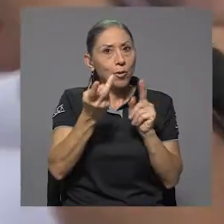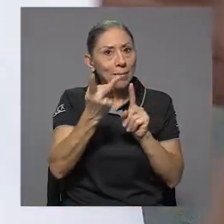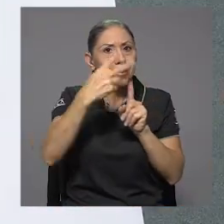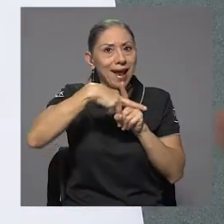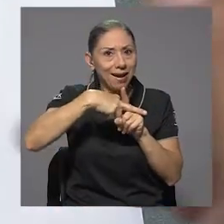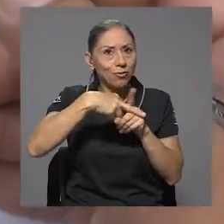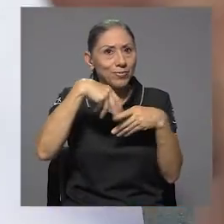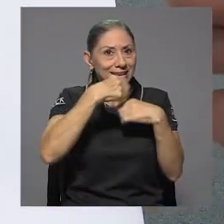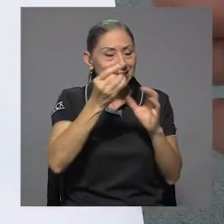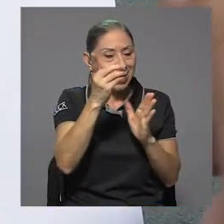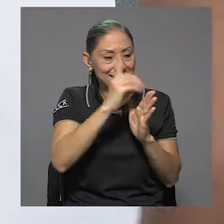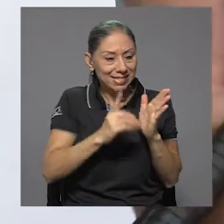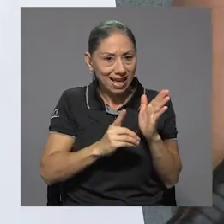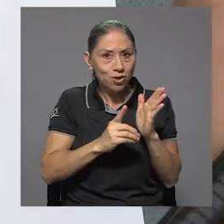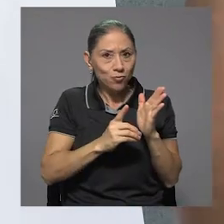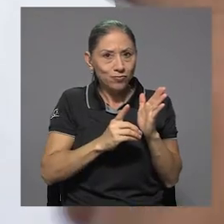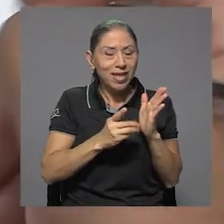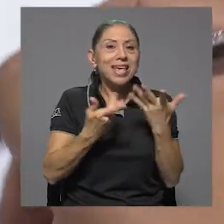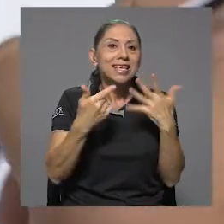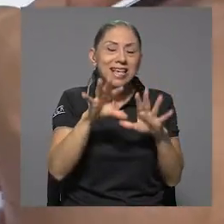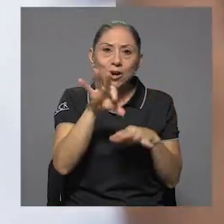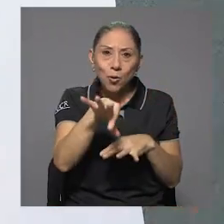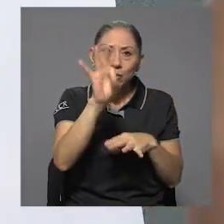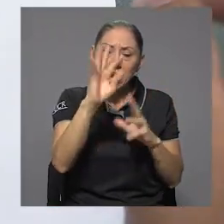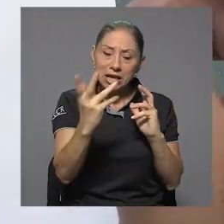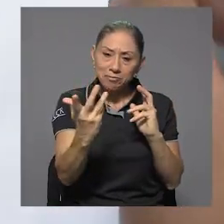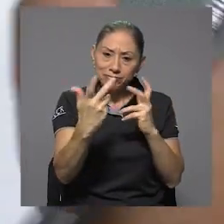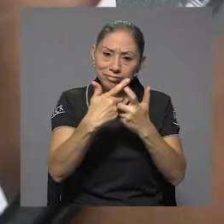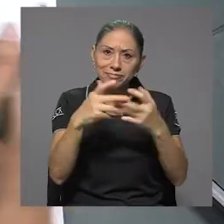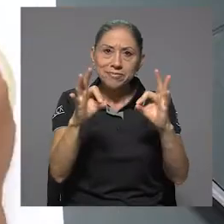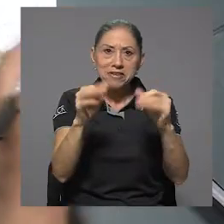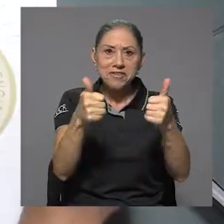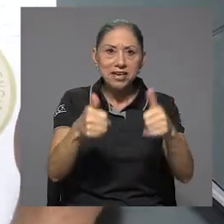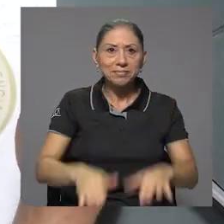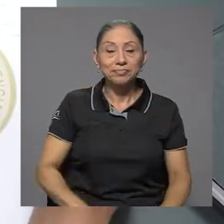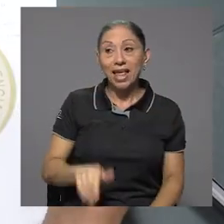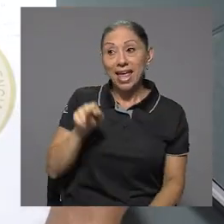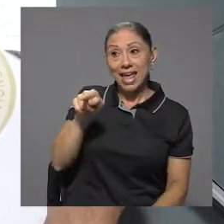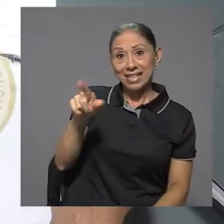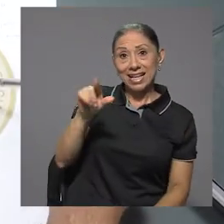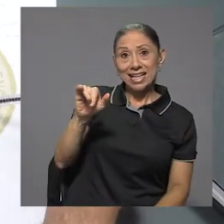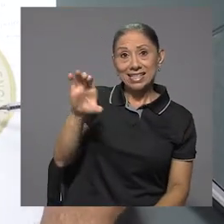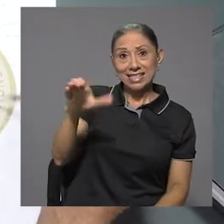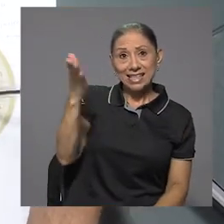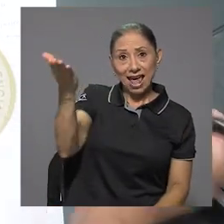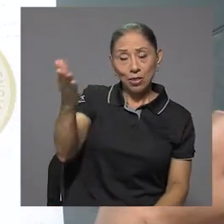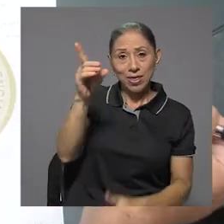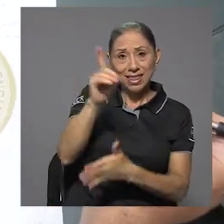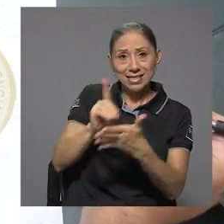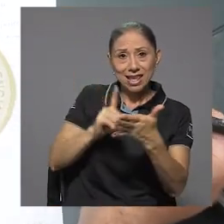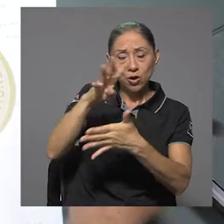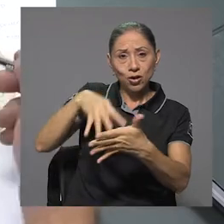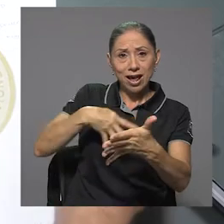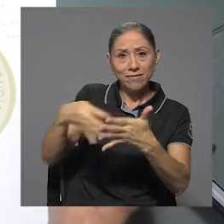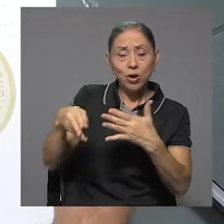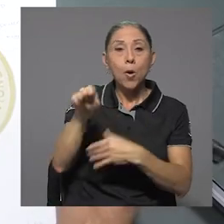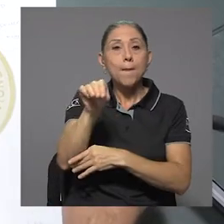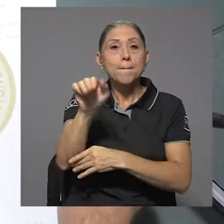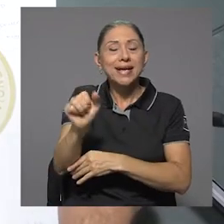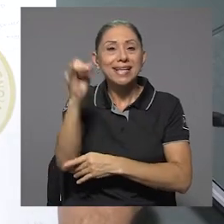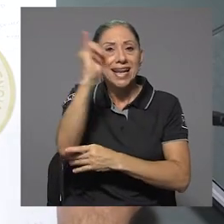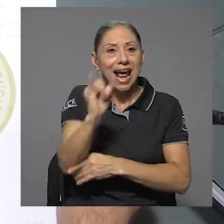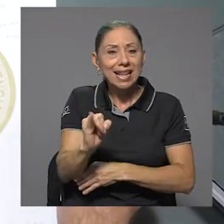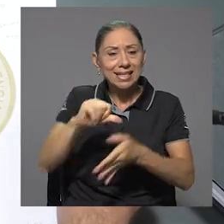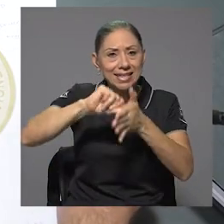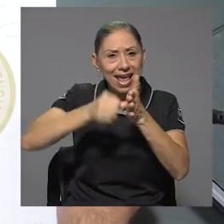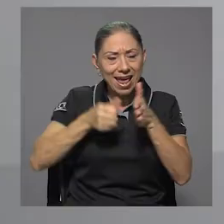y encontrar la iconografía que funcionara. Para este licenciado en diseño gráfico y máster en artes con énfasis